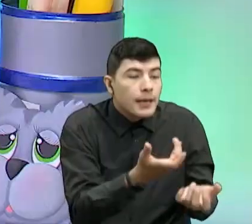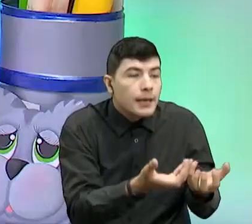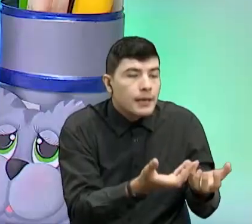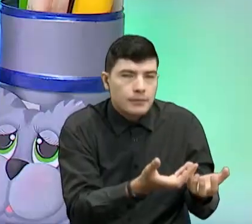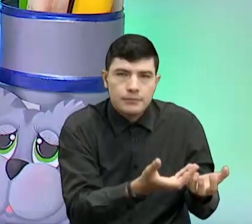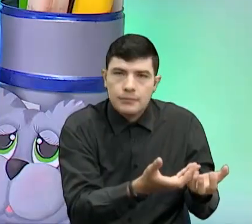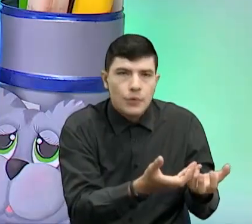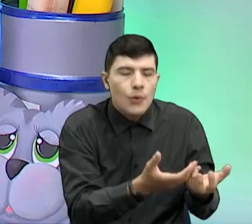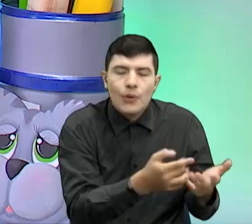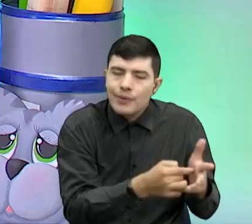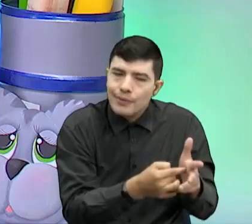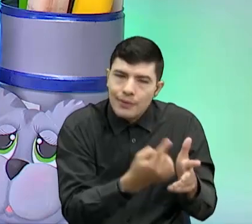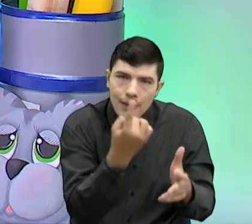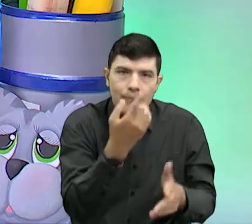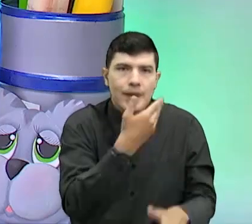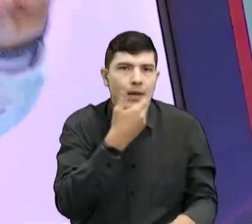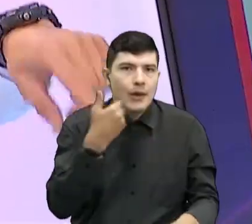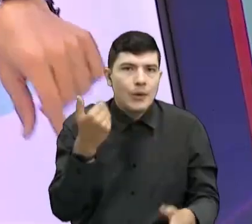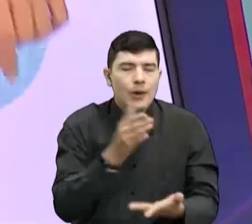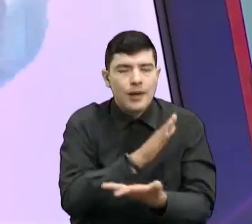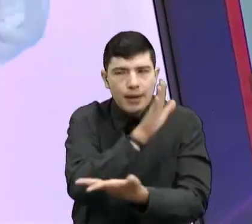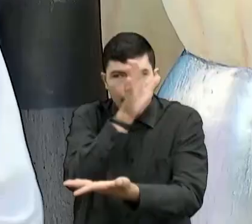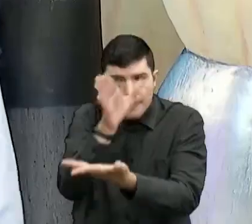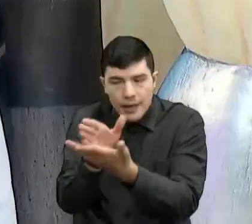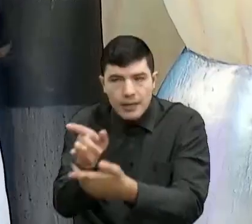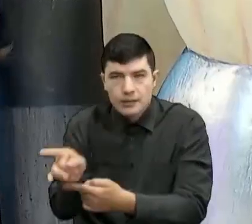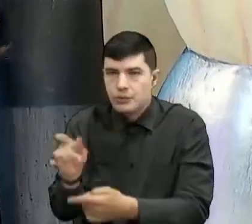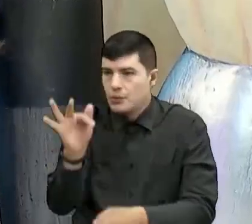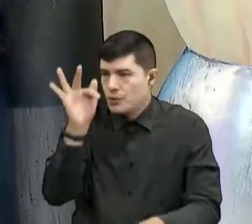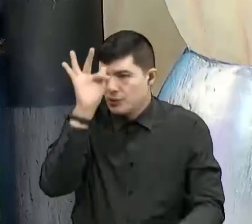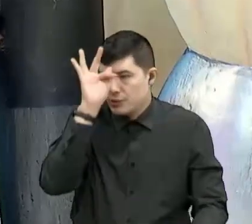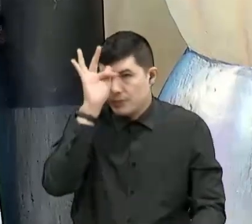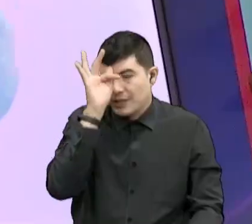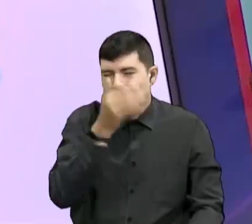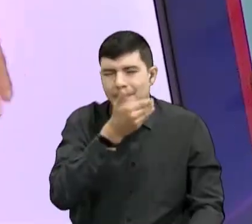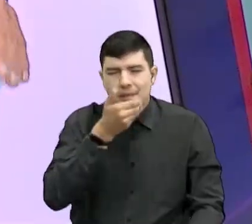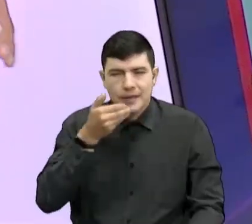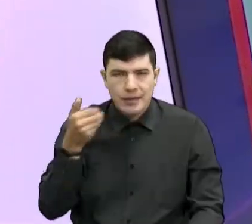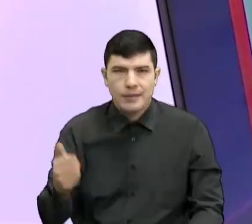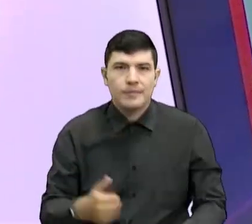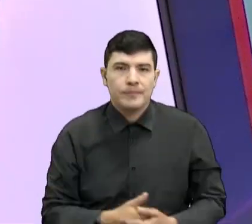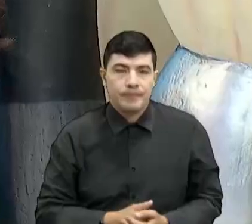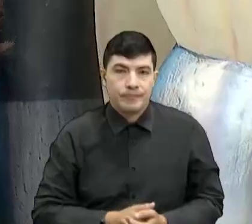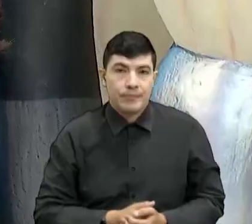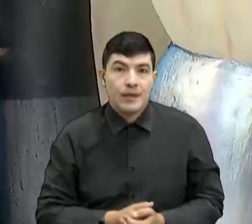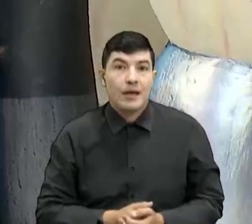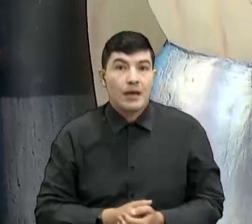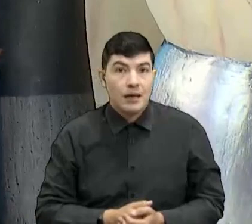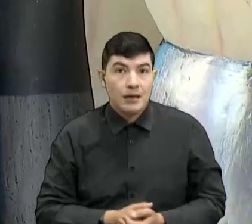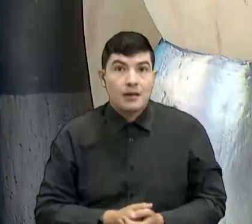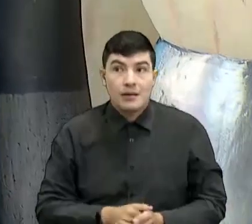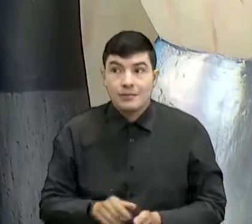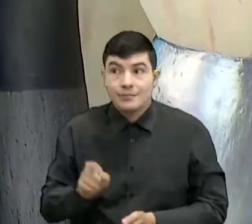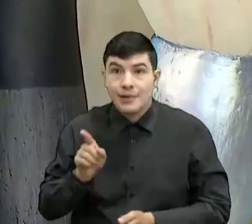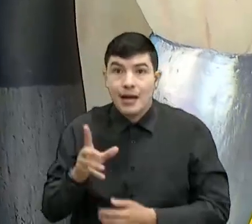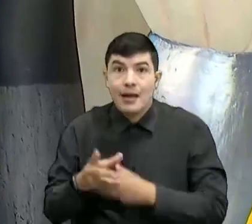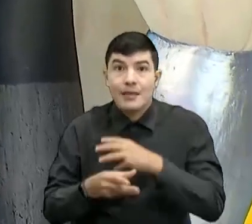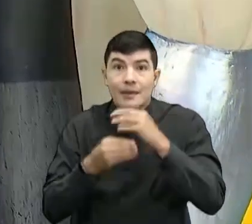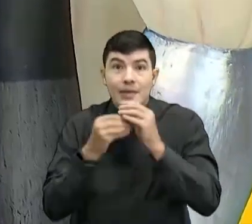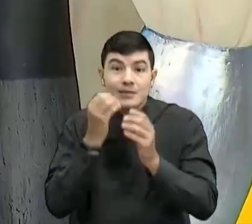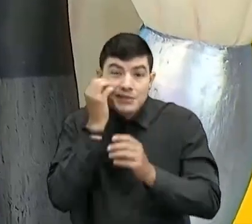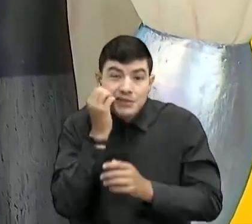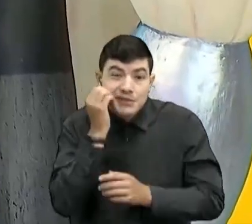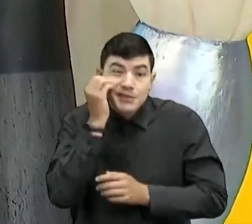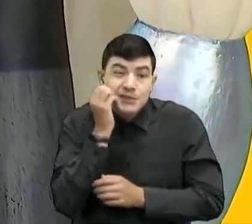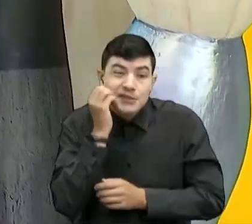cicatriz. cierto. Esta niña no fue juiciosa. fue juiciosa. Y se rascó y le quedó una horrible mancha. Fue la primera